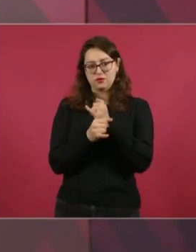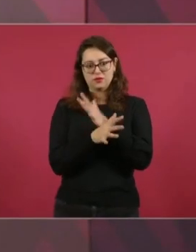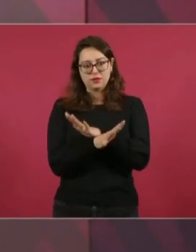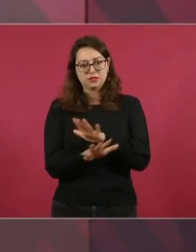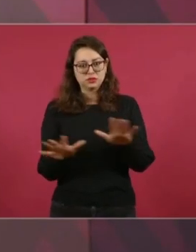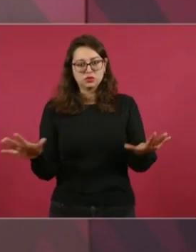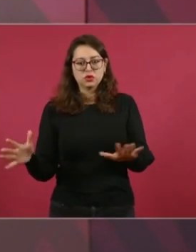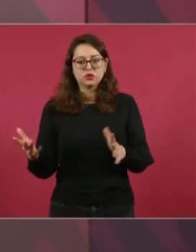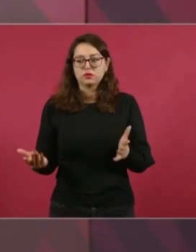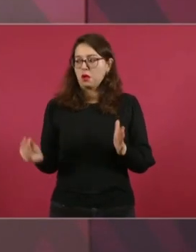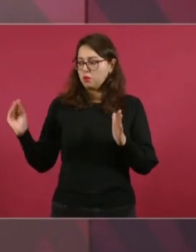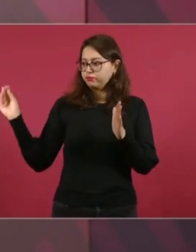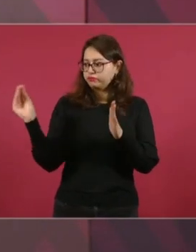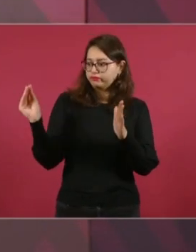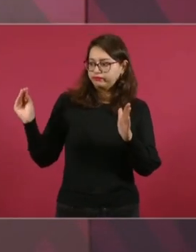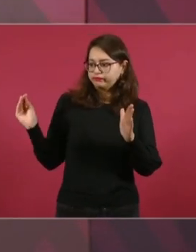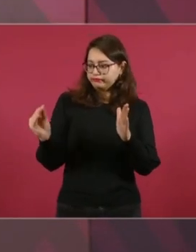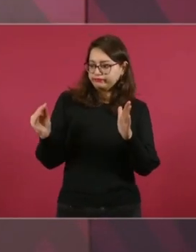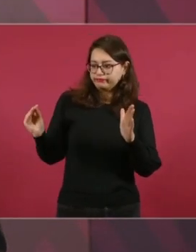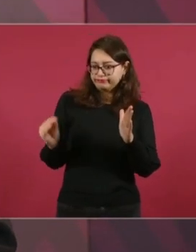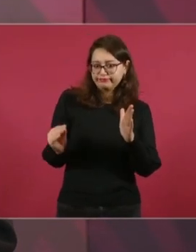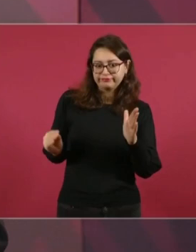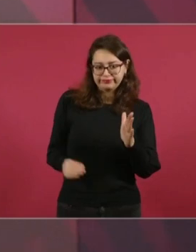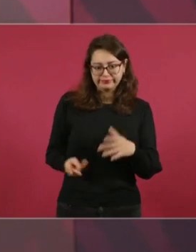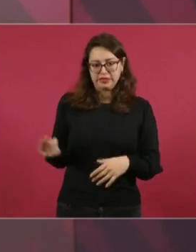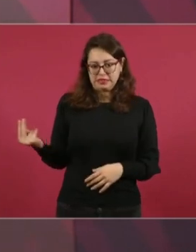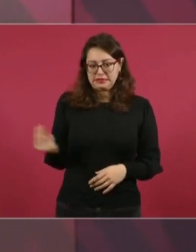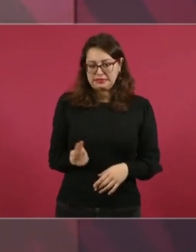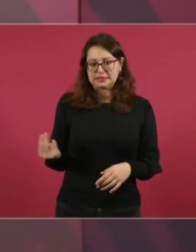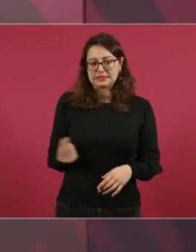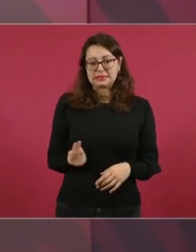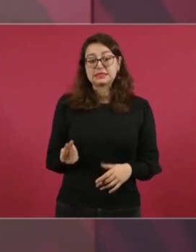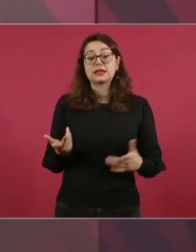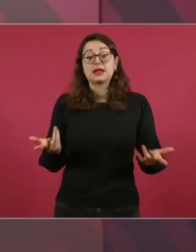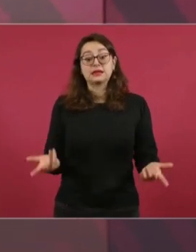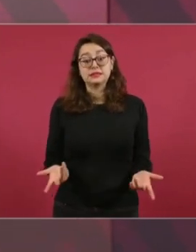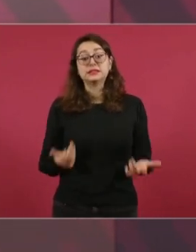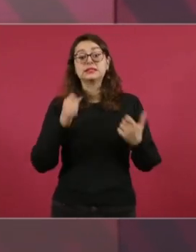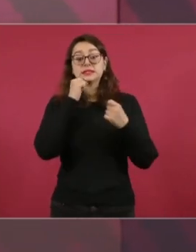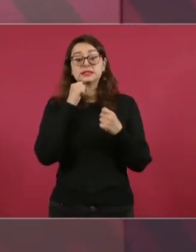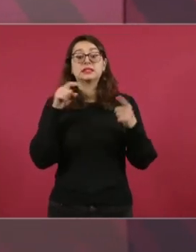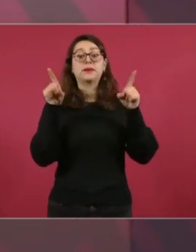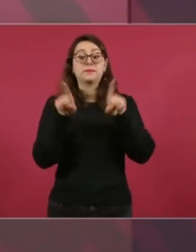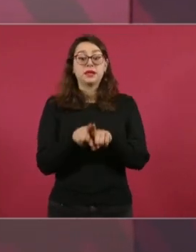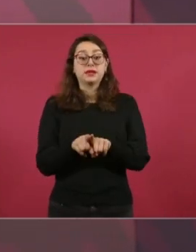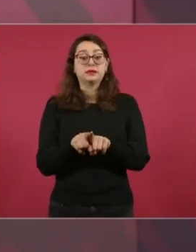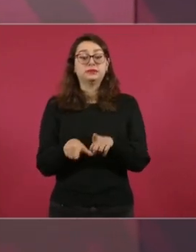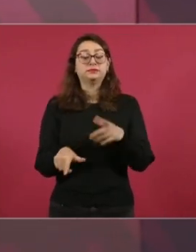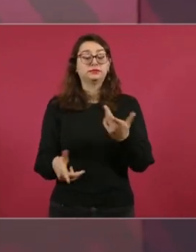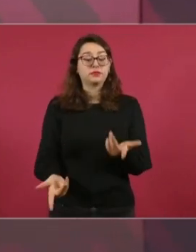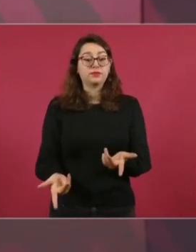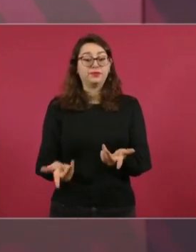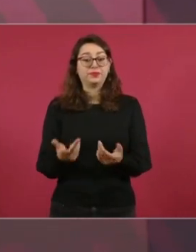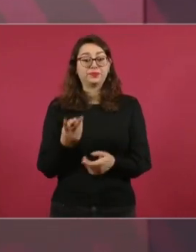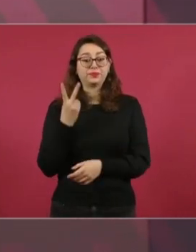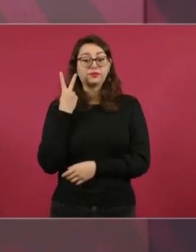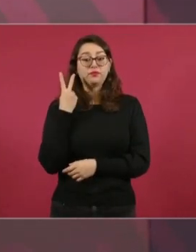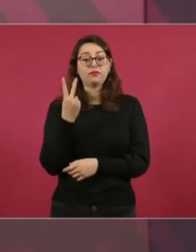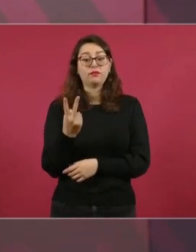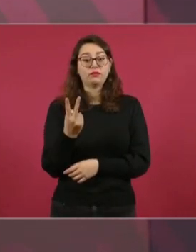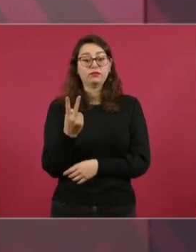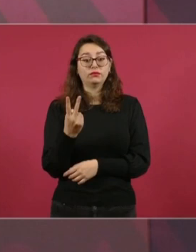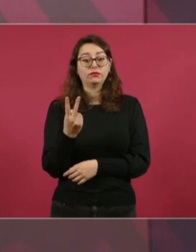y todo lo que significó la distribución de más de 12, no de dos,